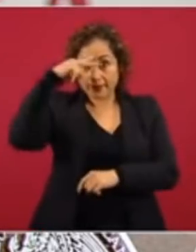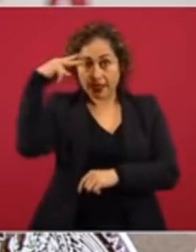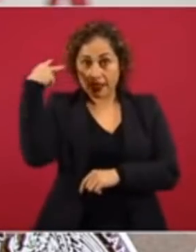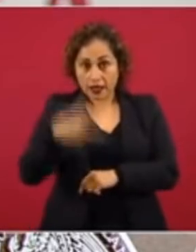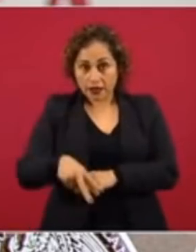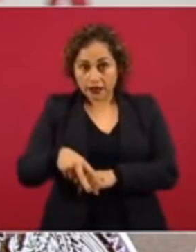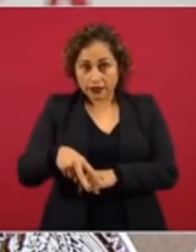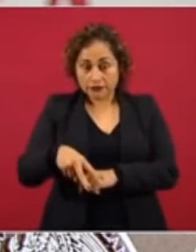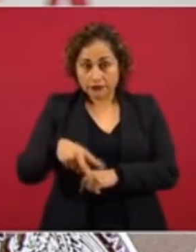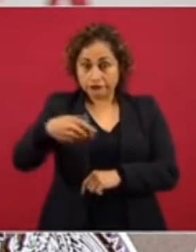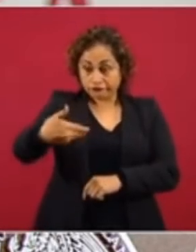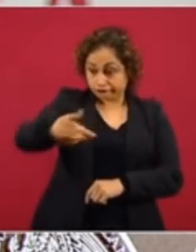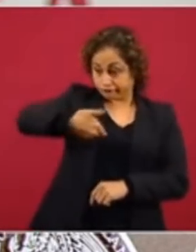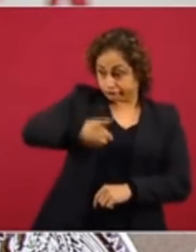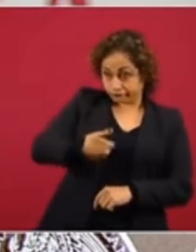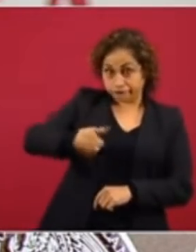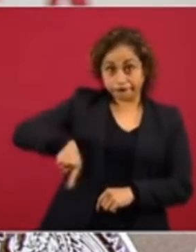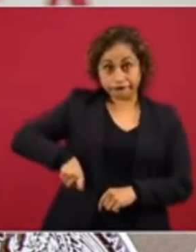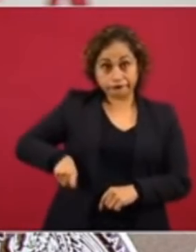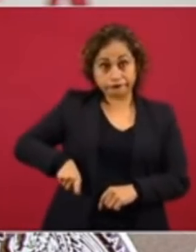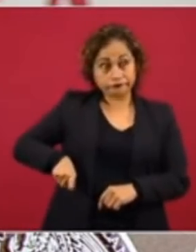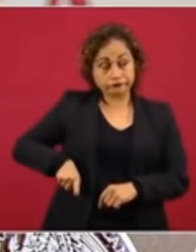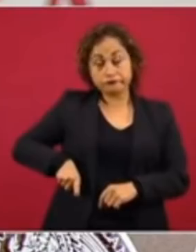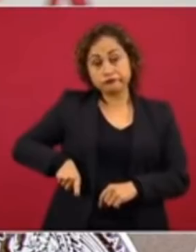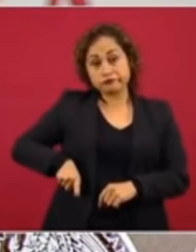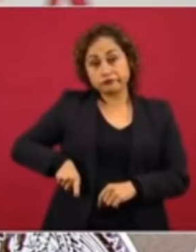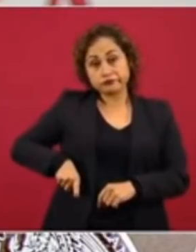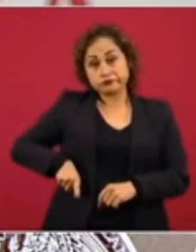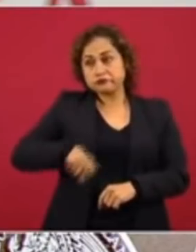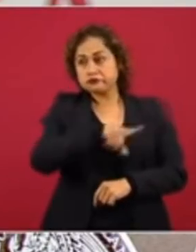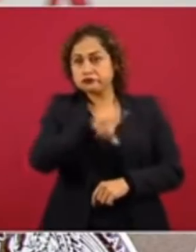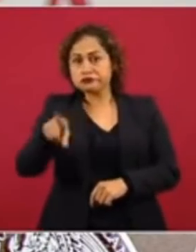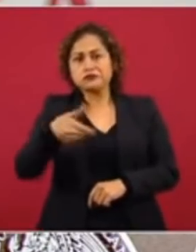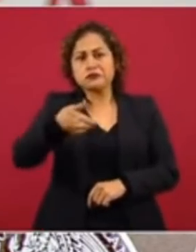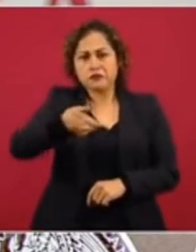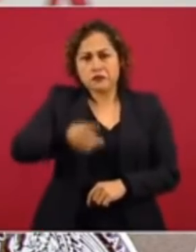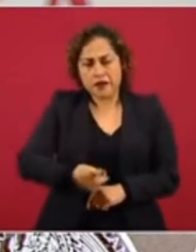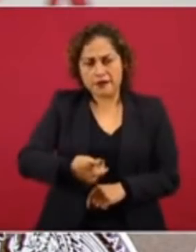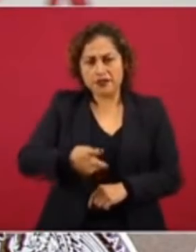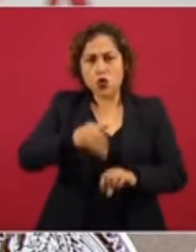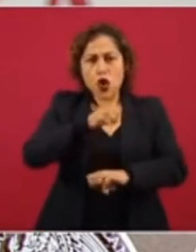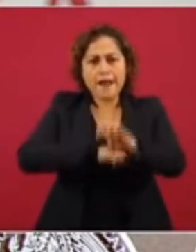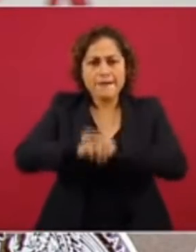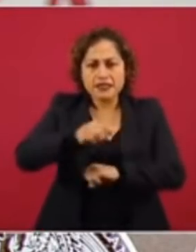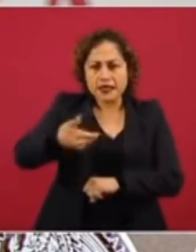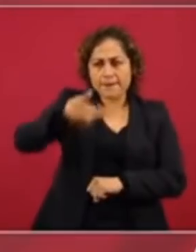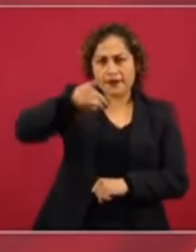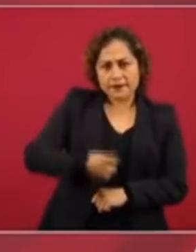ha solicitado que quiere permiso para importar vacunas.